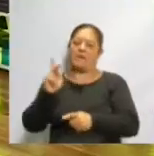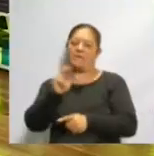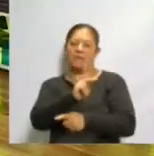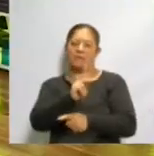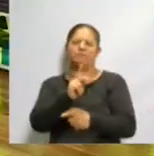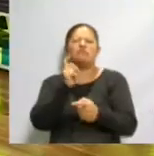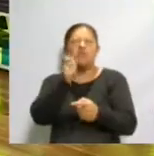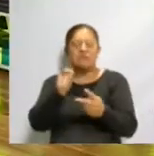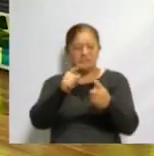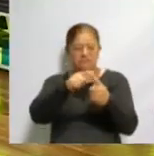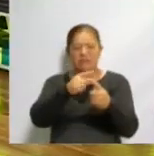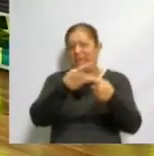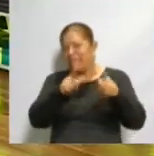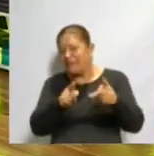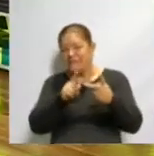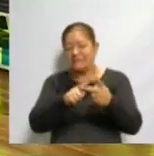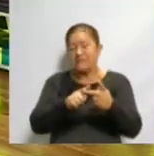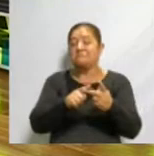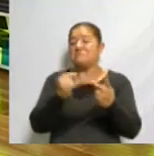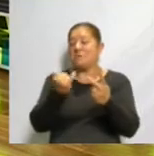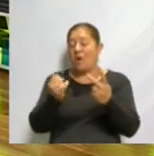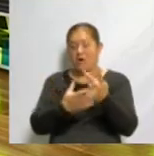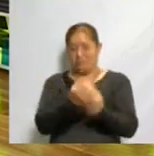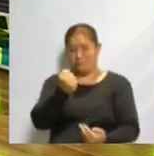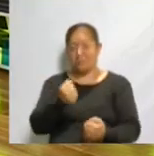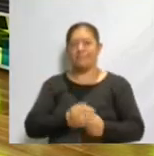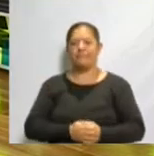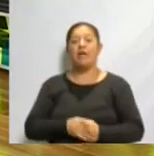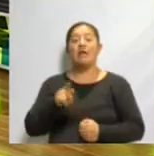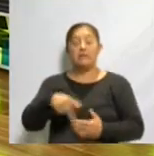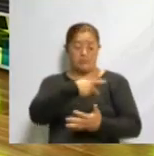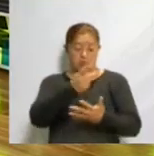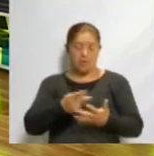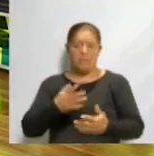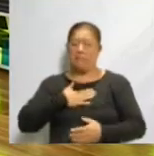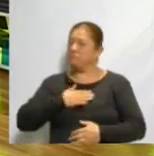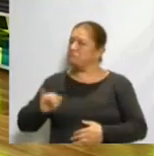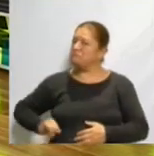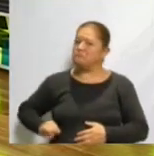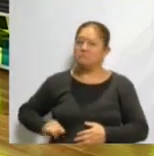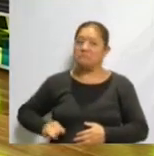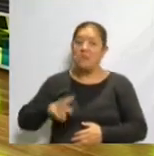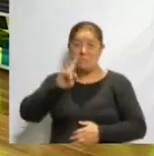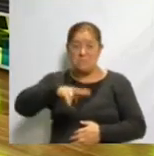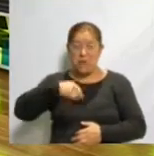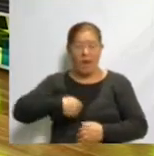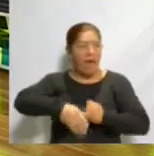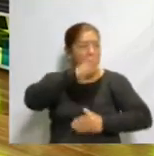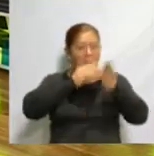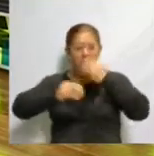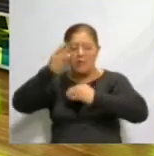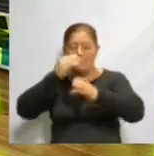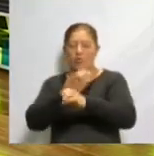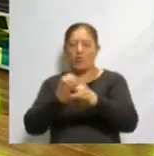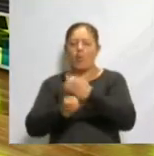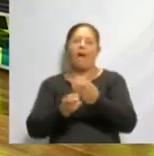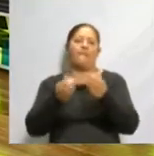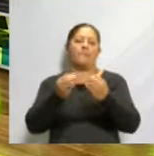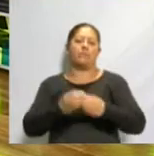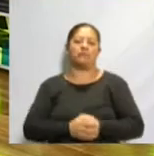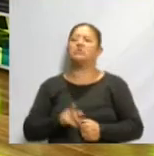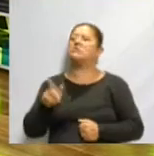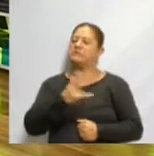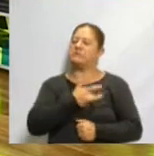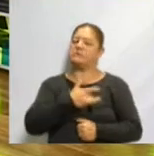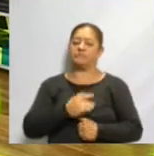La verdad que todo el programa me ha parecido bastante interesante y la verdad que hemos aprendido muchas cosas. ¿Qué dices, Cris? La verdad, yo